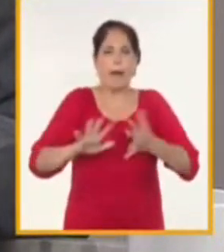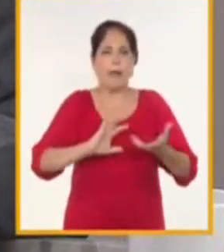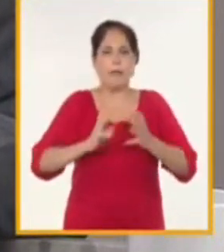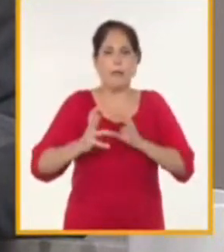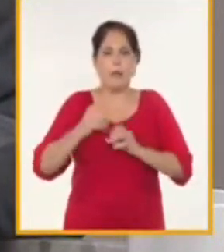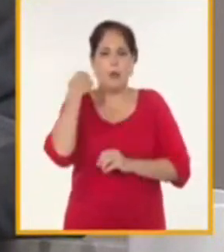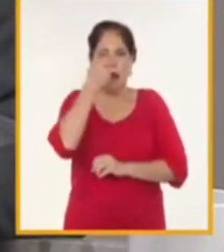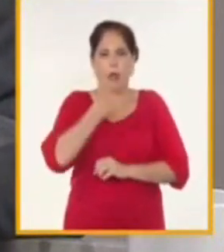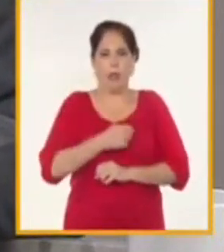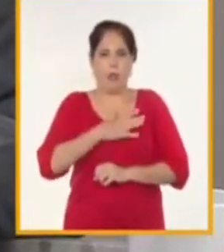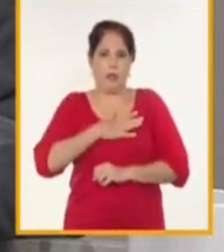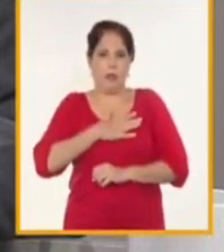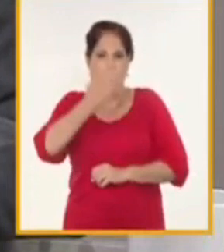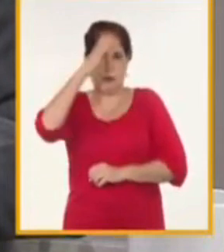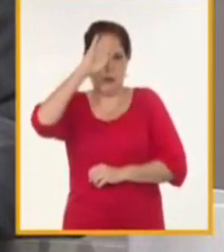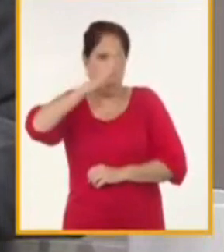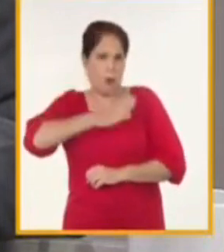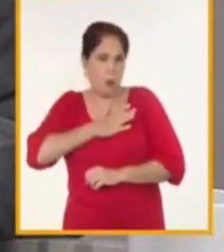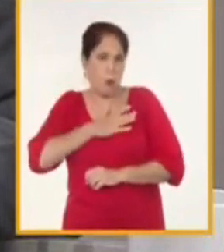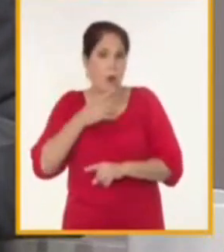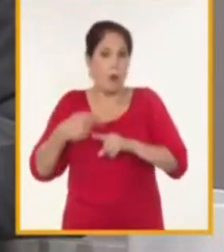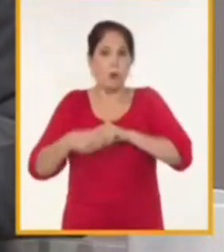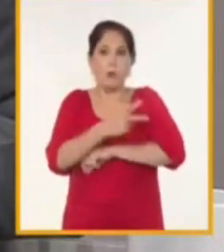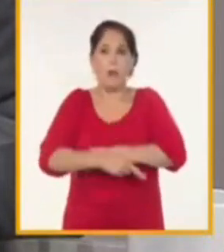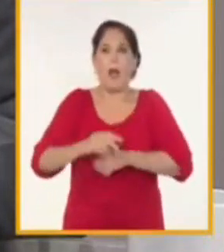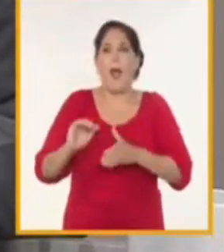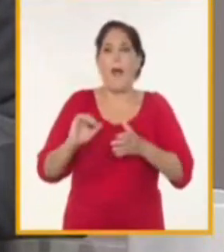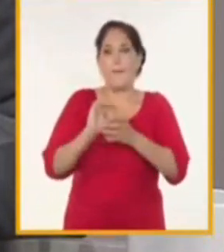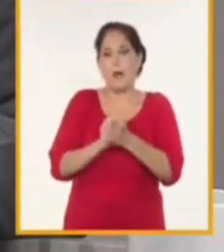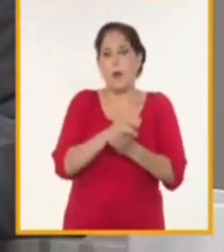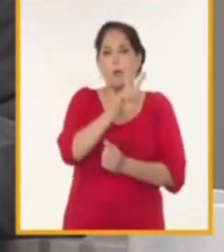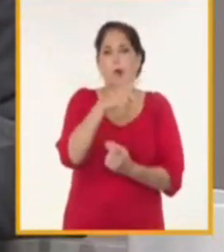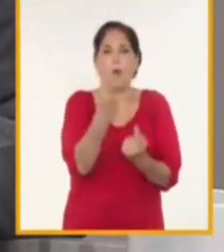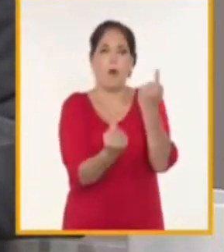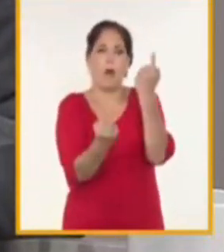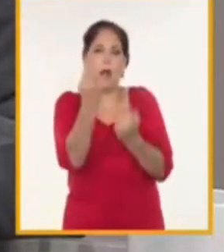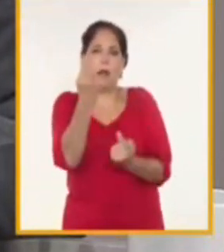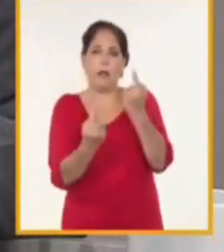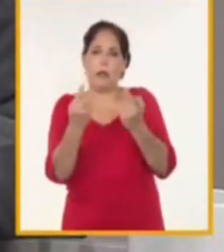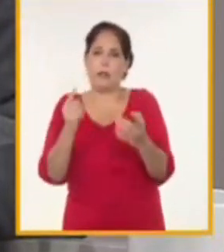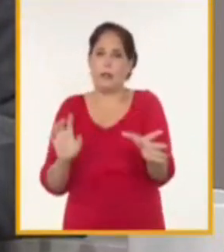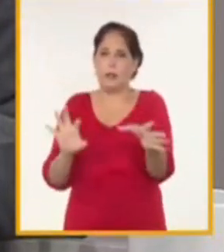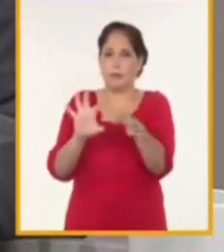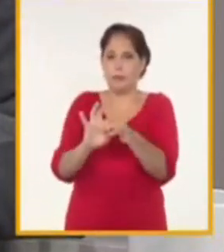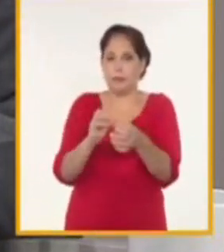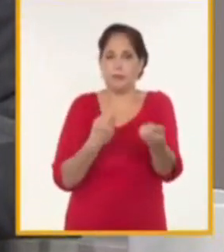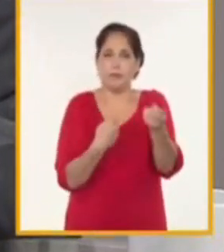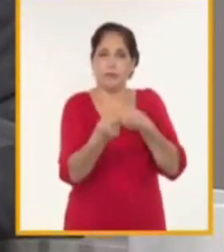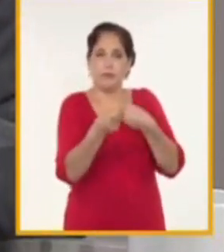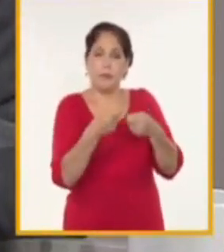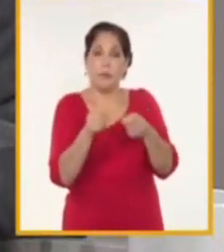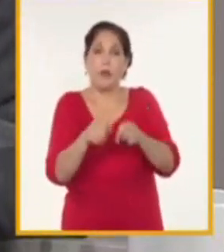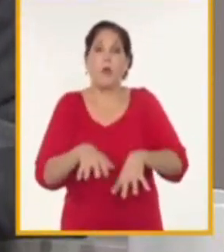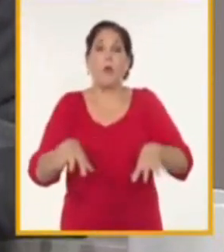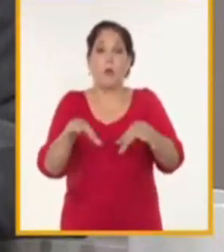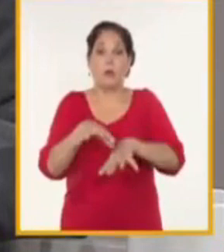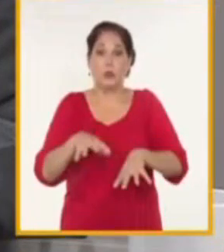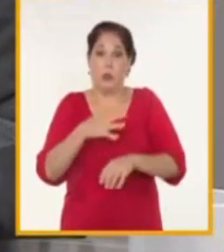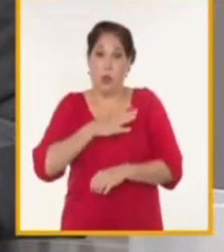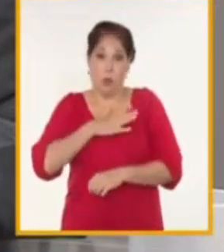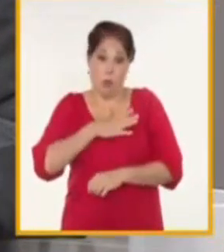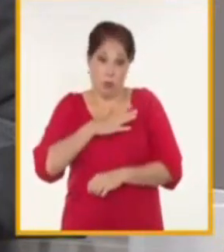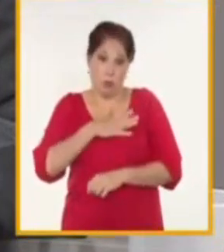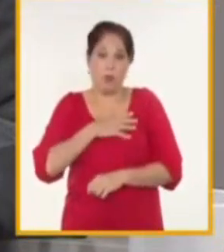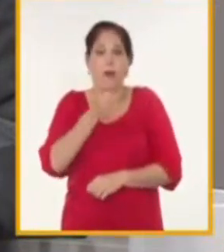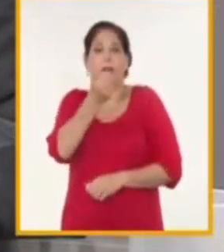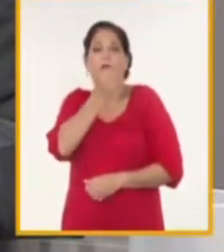nuestros y países además que son amigos, buscando alternativas para que bajo las condiciones que